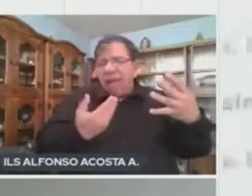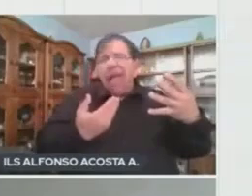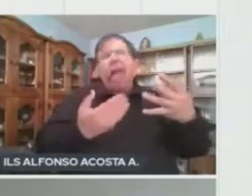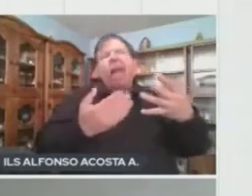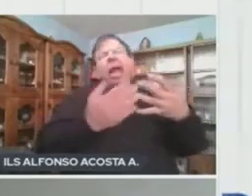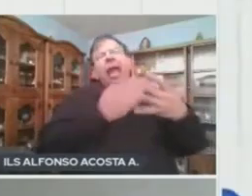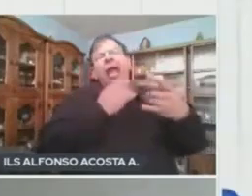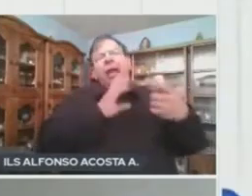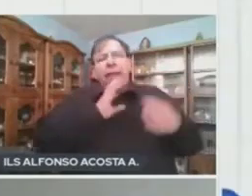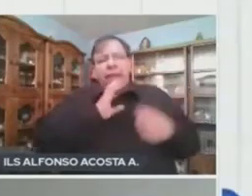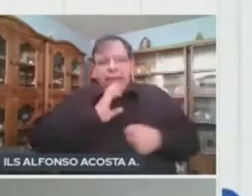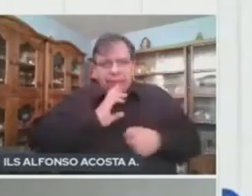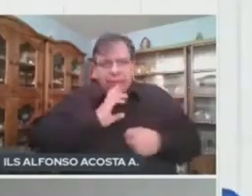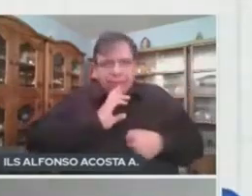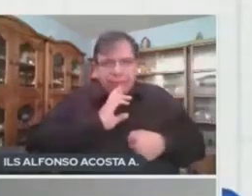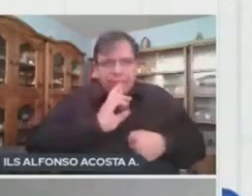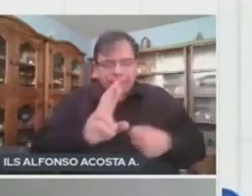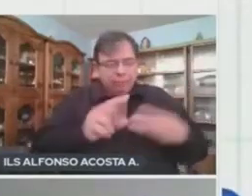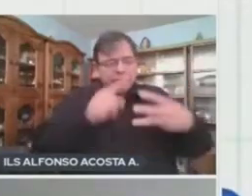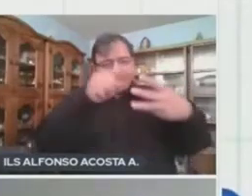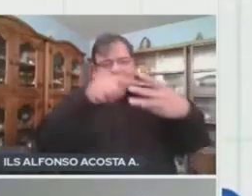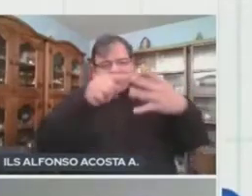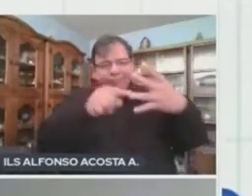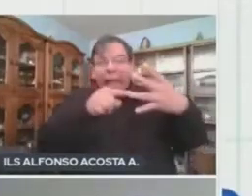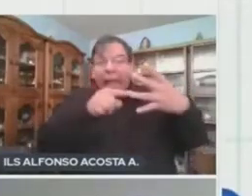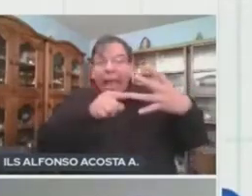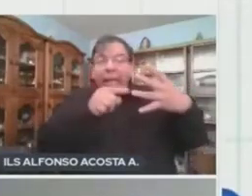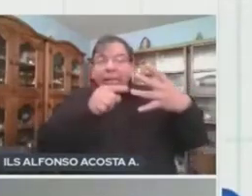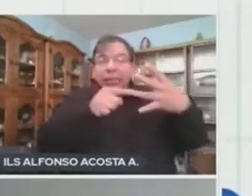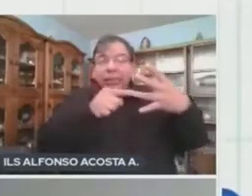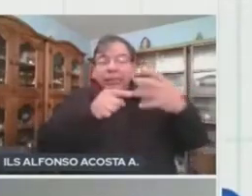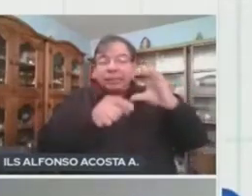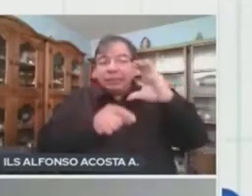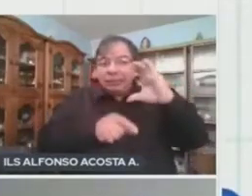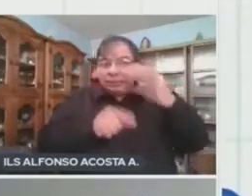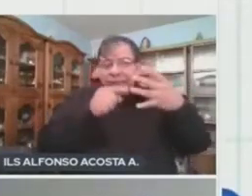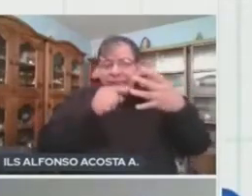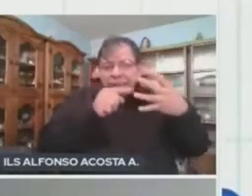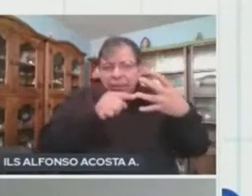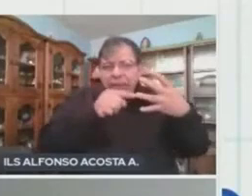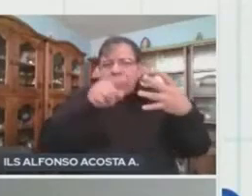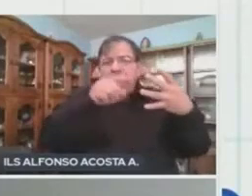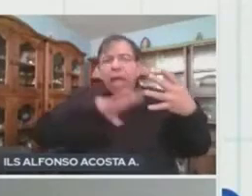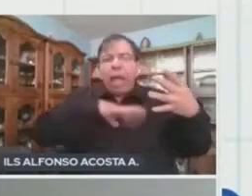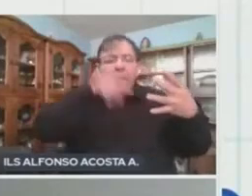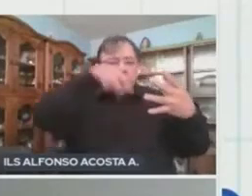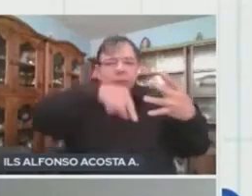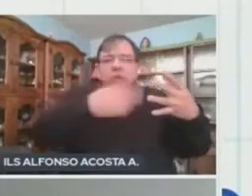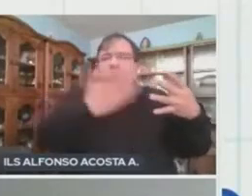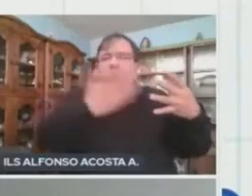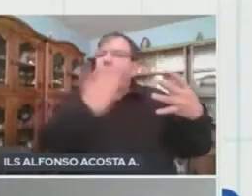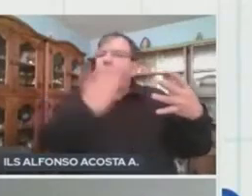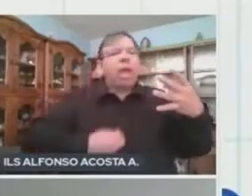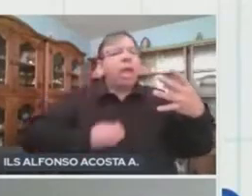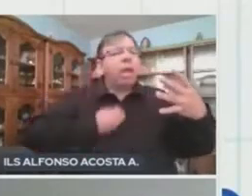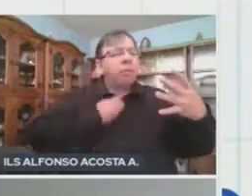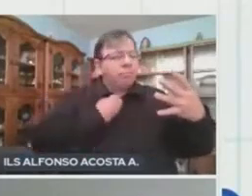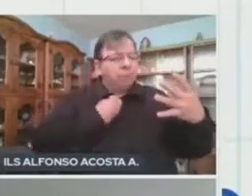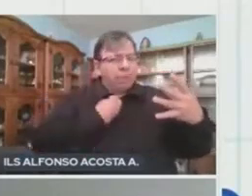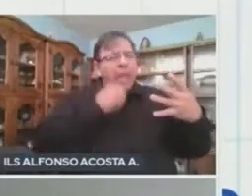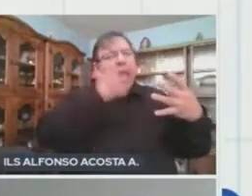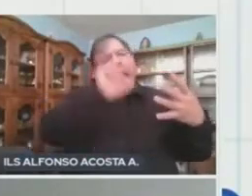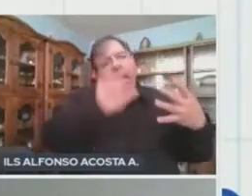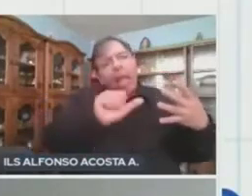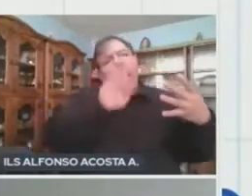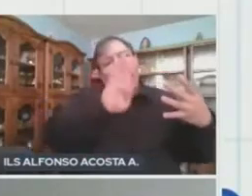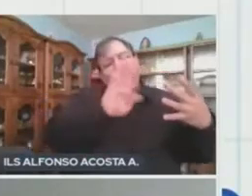nuestra respuesta correcta, ¿cierto? El inciso C es el único inciso que nos habla de factores abióticos